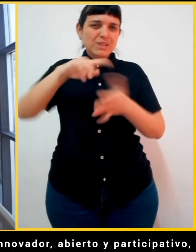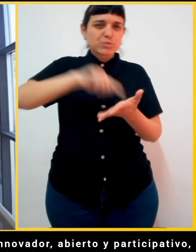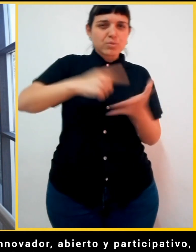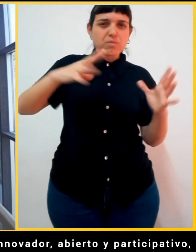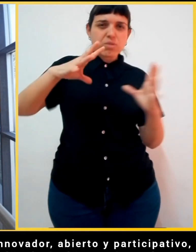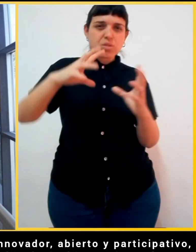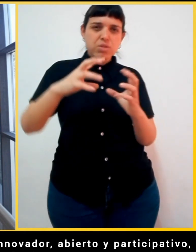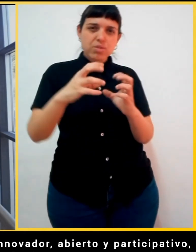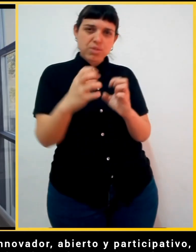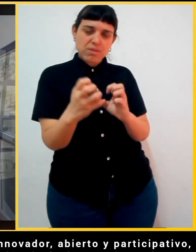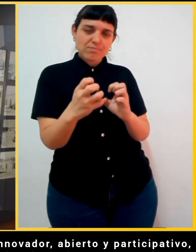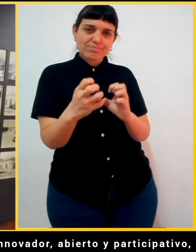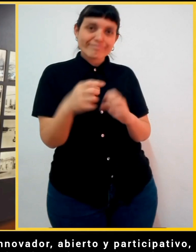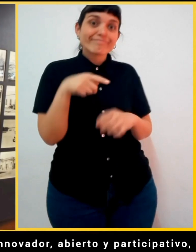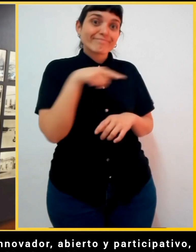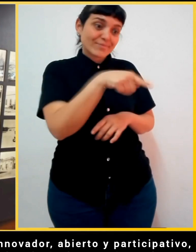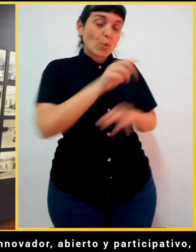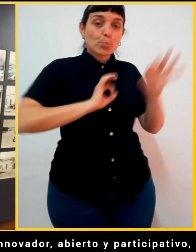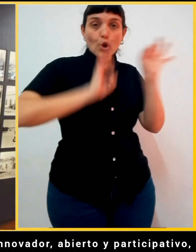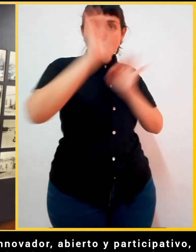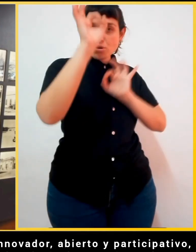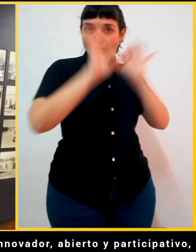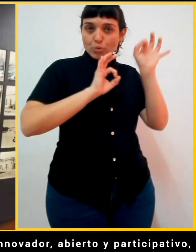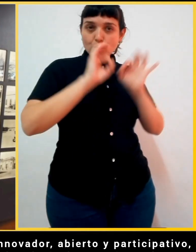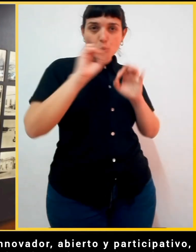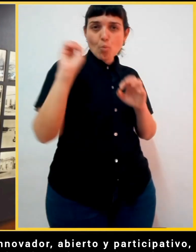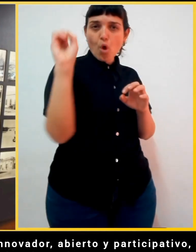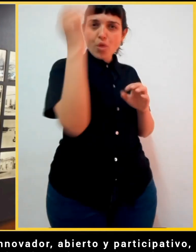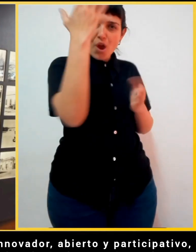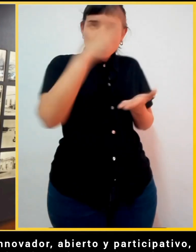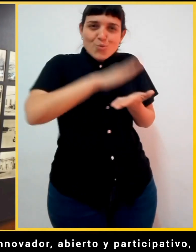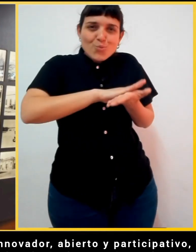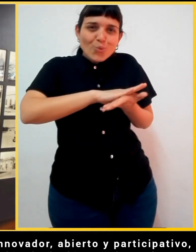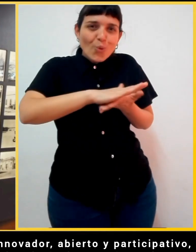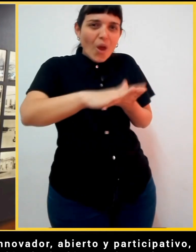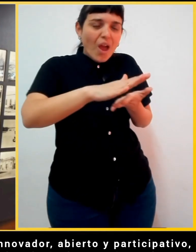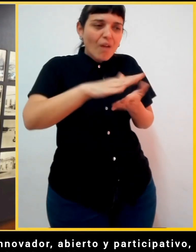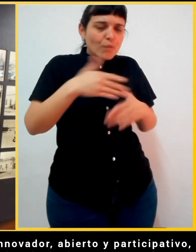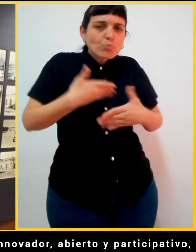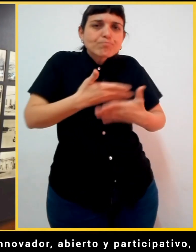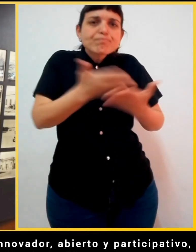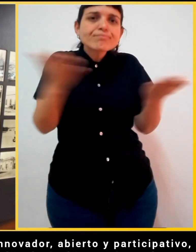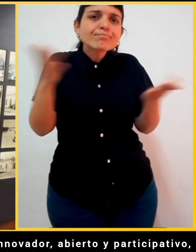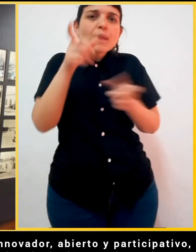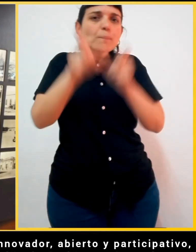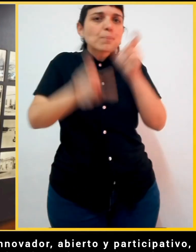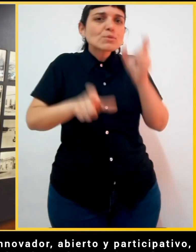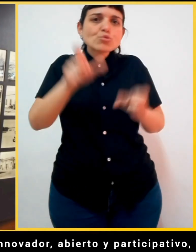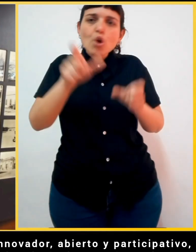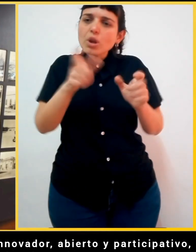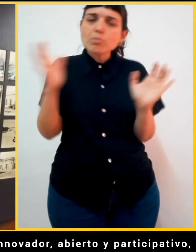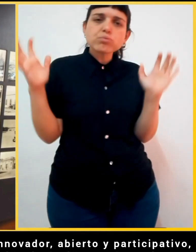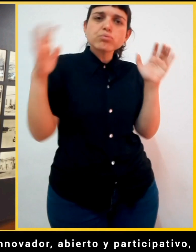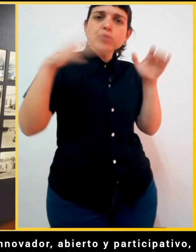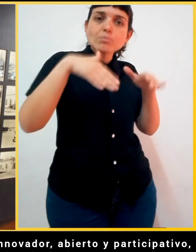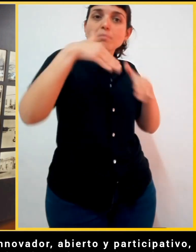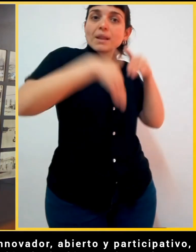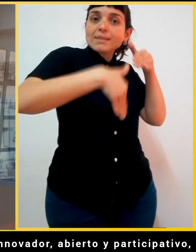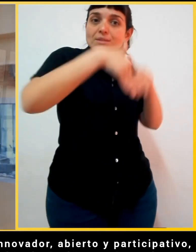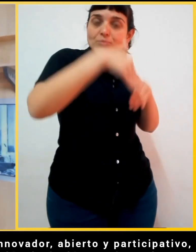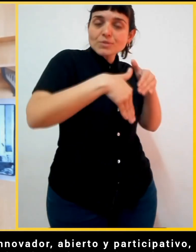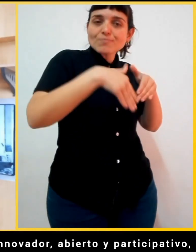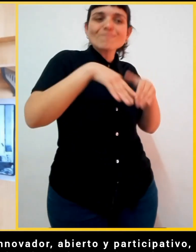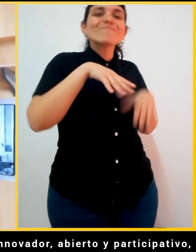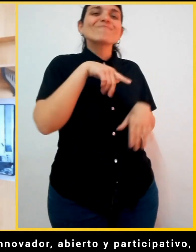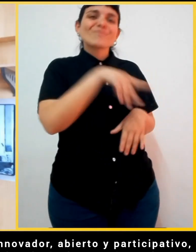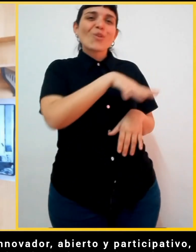Se presenta como un proyecto contemporáneo e innovador, abierto y participativo, que